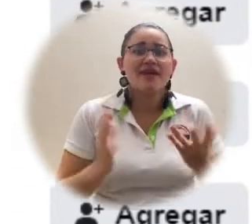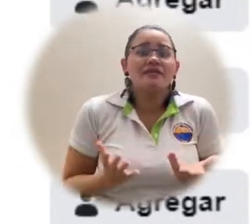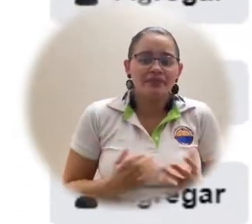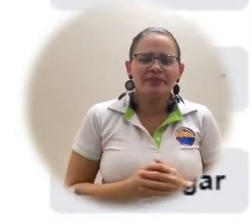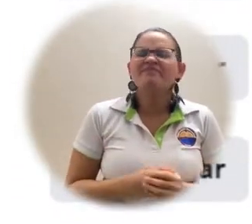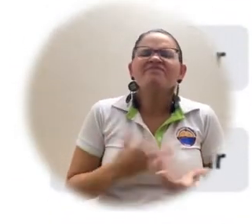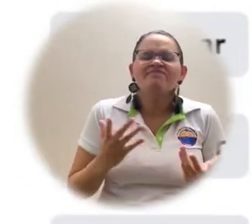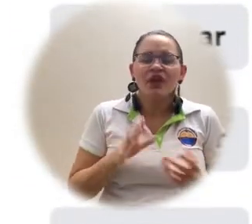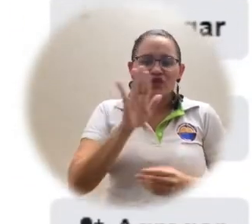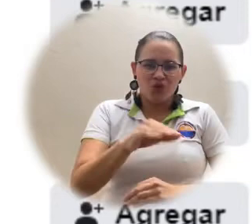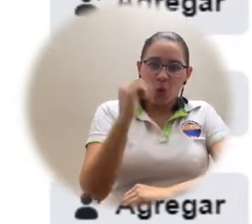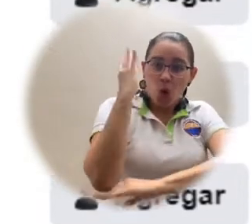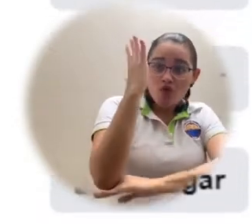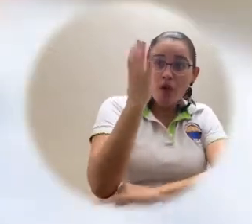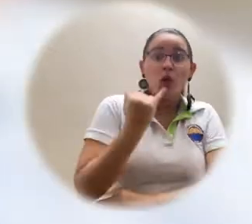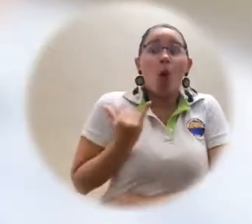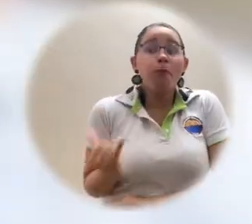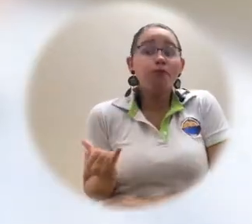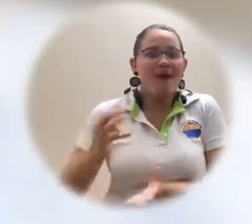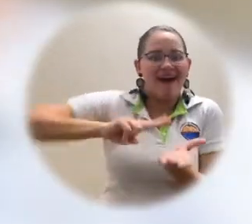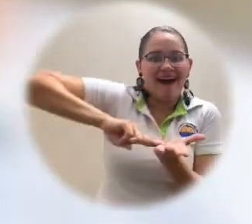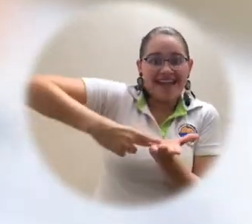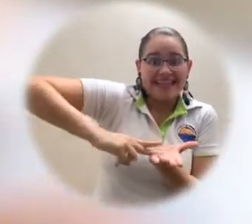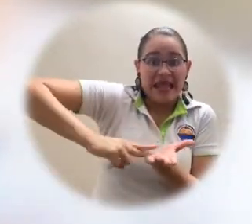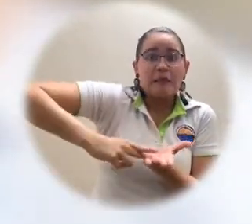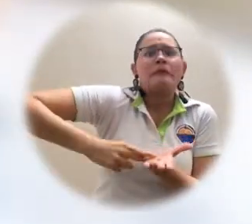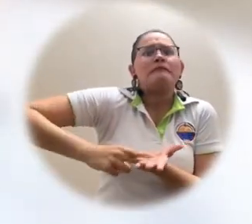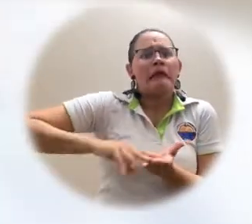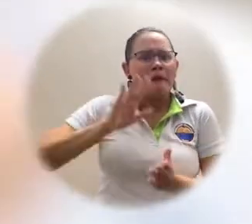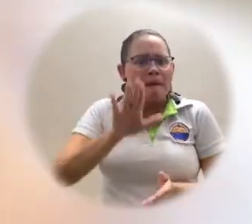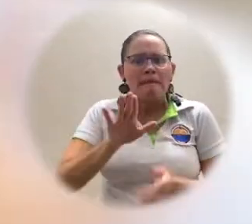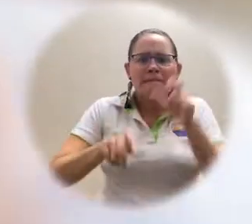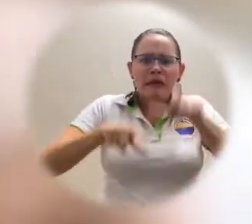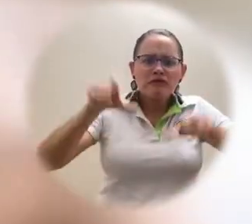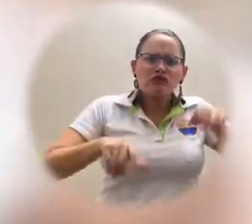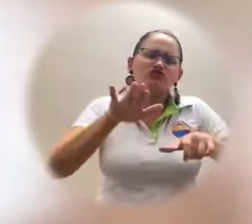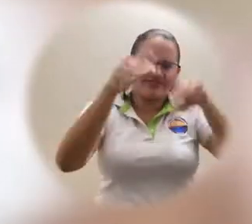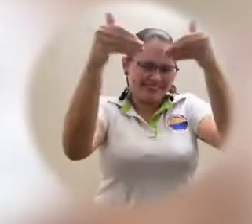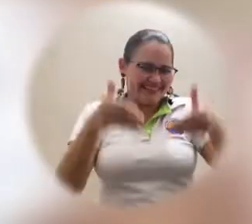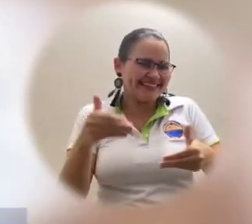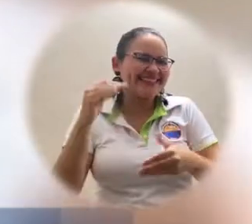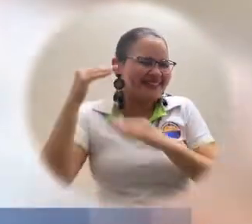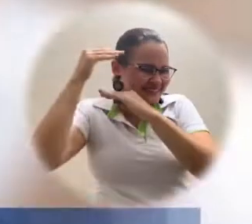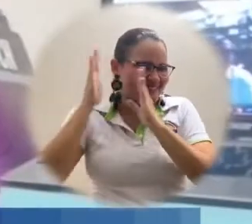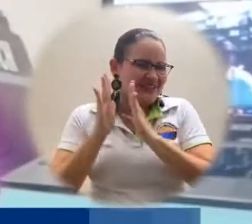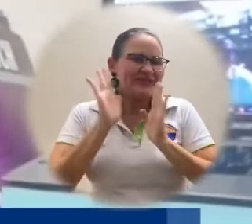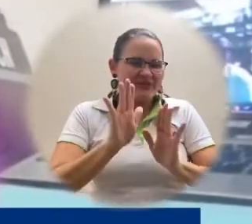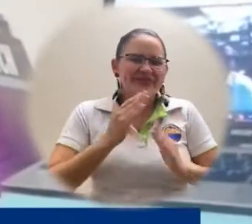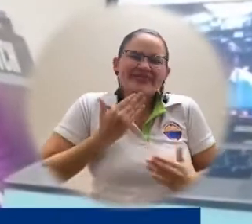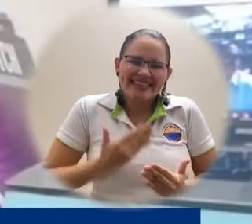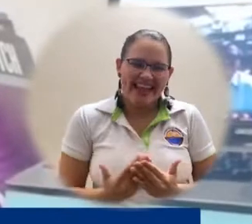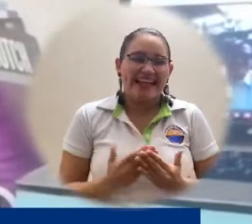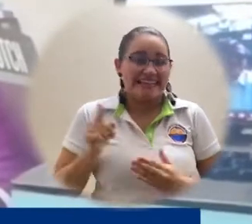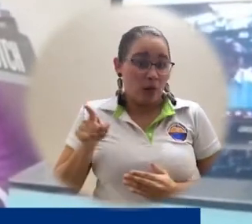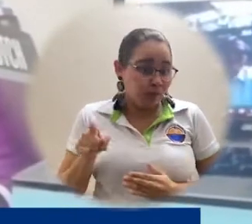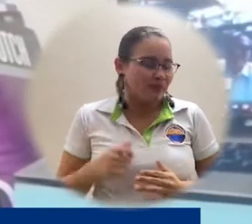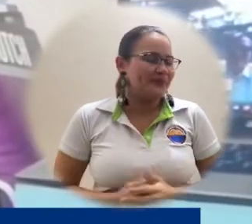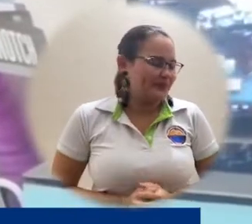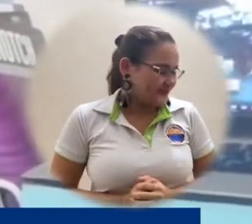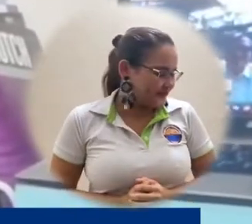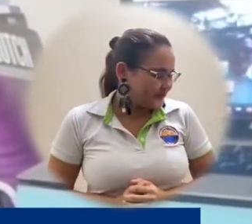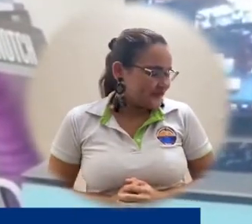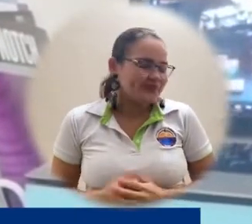hecho de que la conferencia contara con lengua de señas para la población con discapacidad auditiva que se conectó. Darles las gracias al doctor